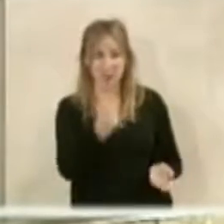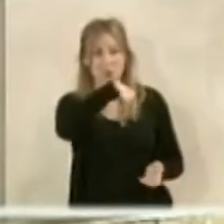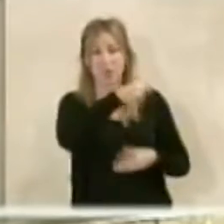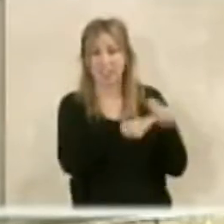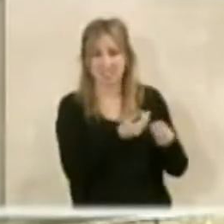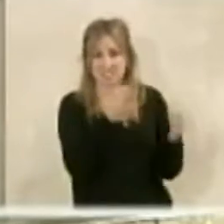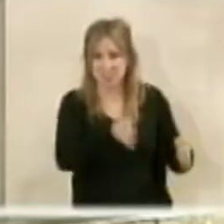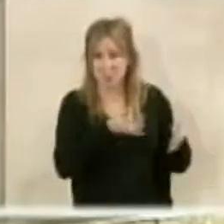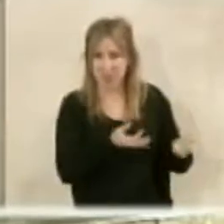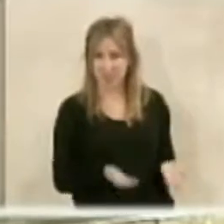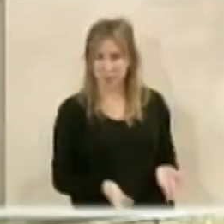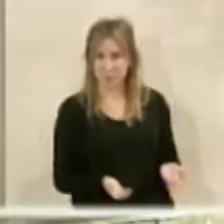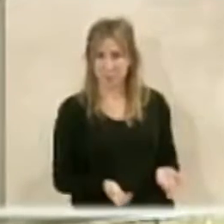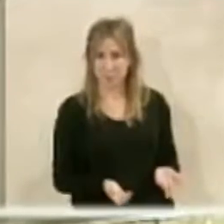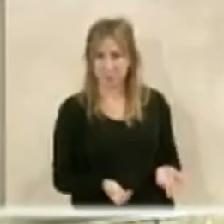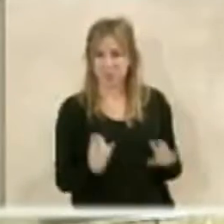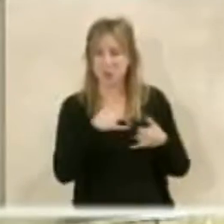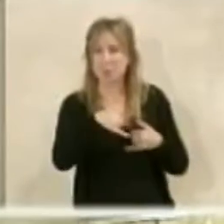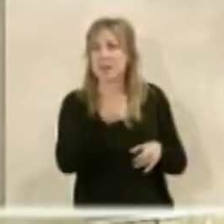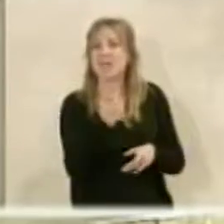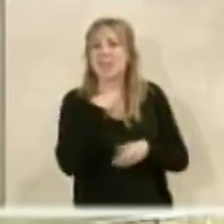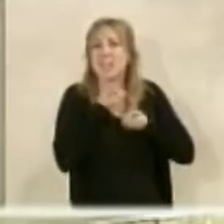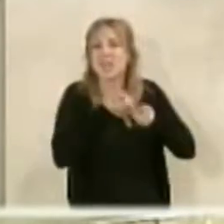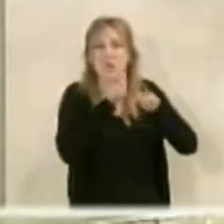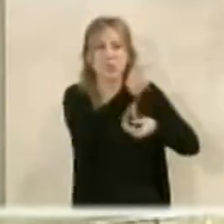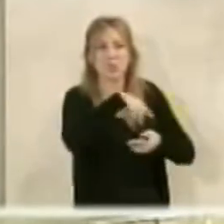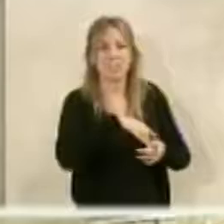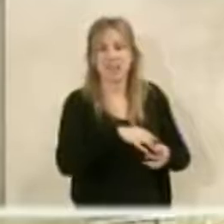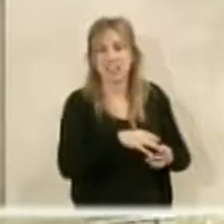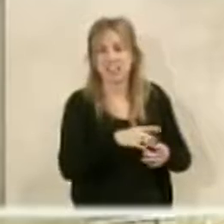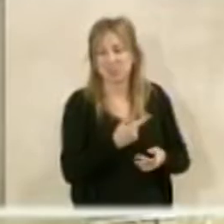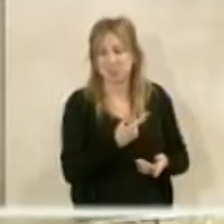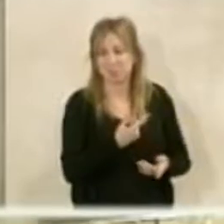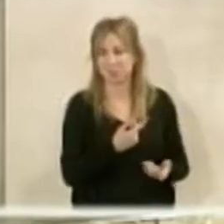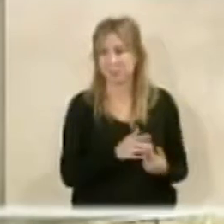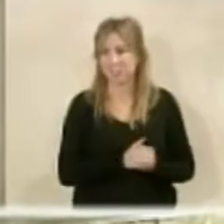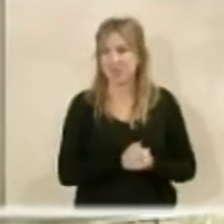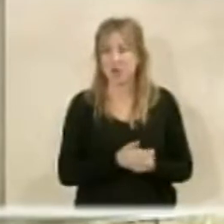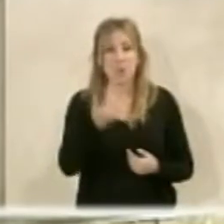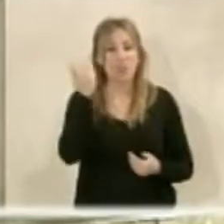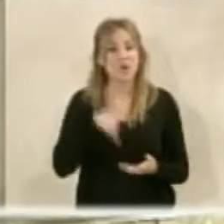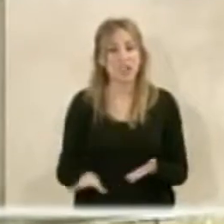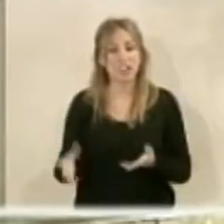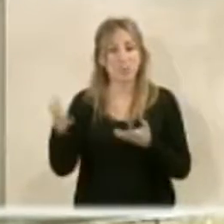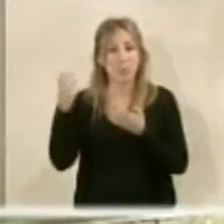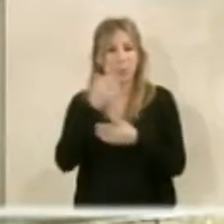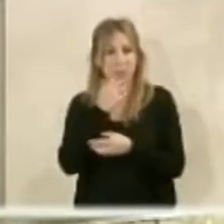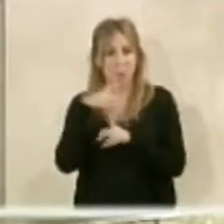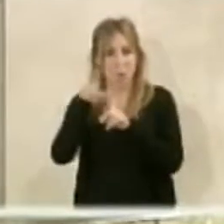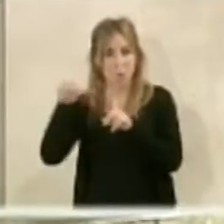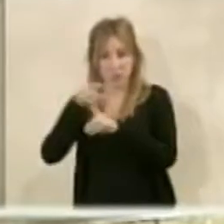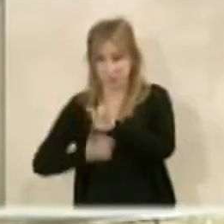usted debe utilizar. No me va a distraer de mi línea argumentaria. Mire, cuando se monta un corte inglés,